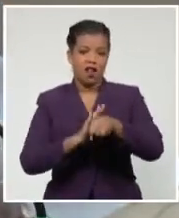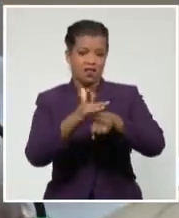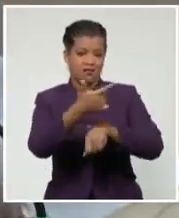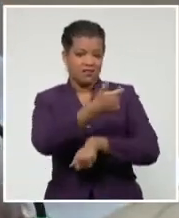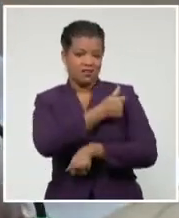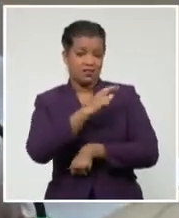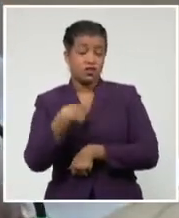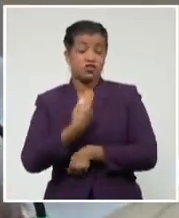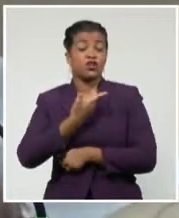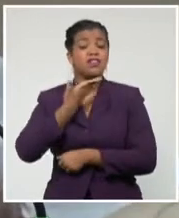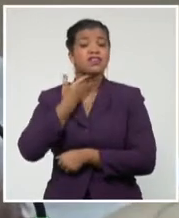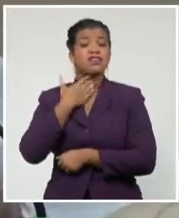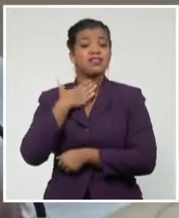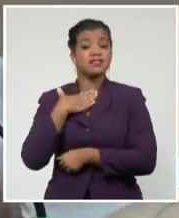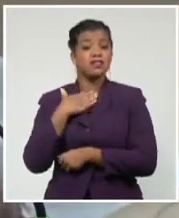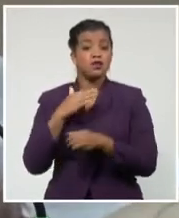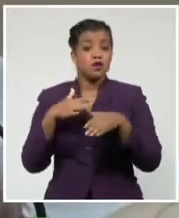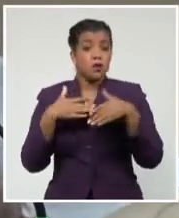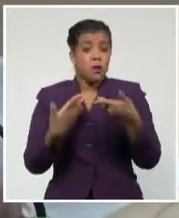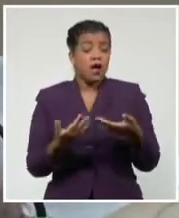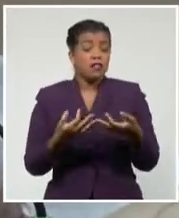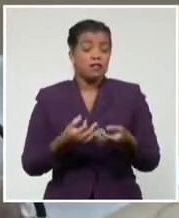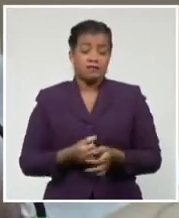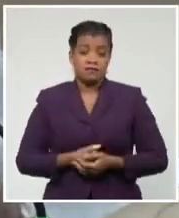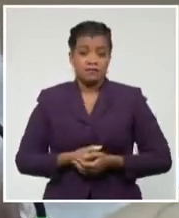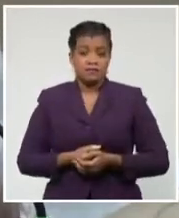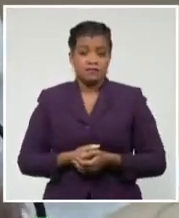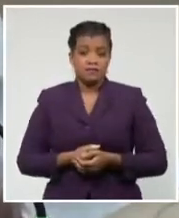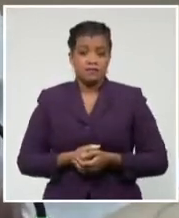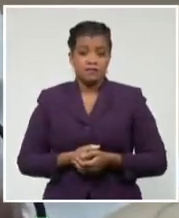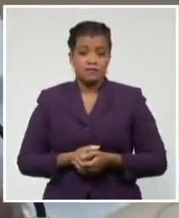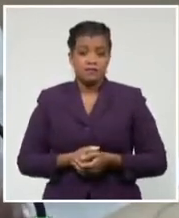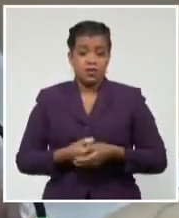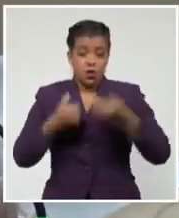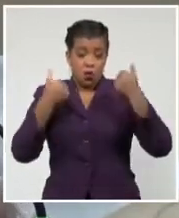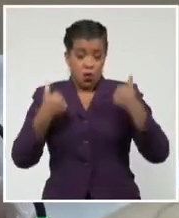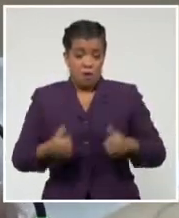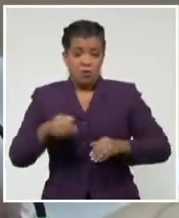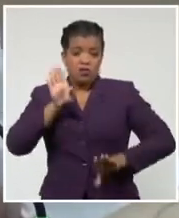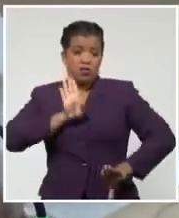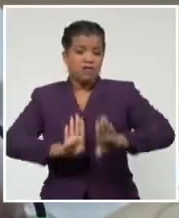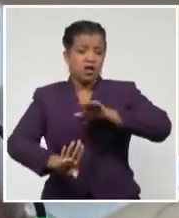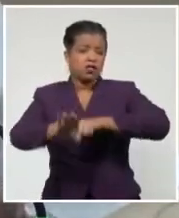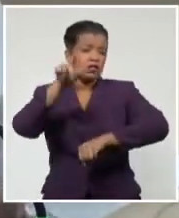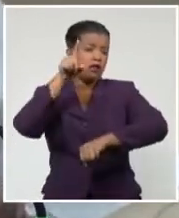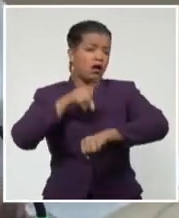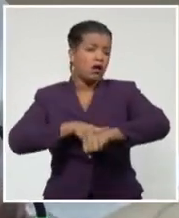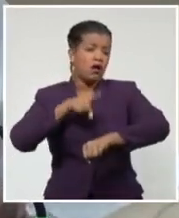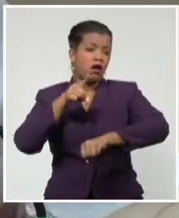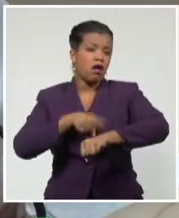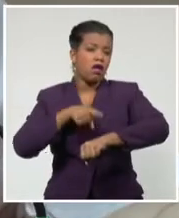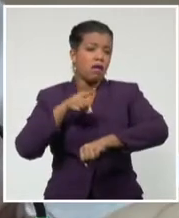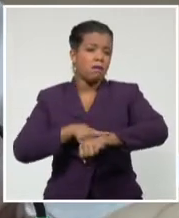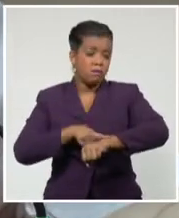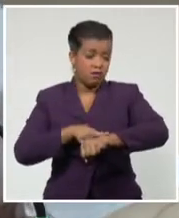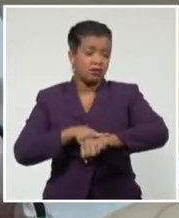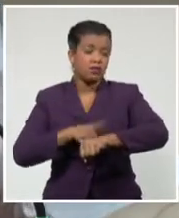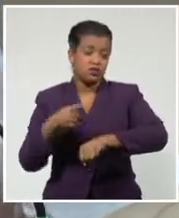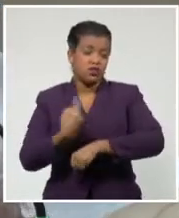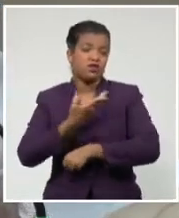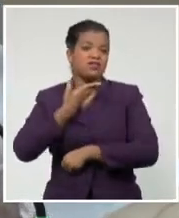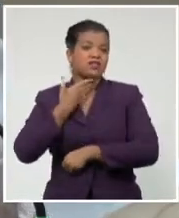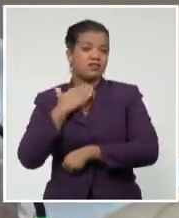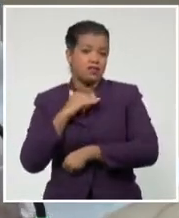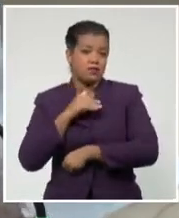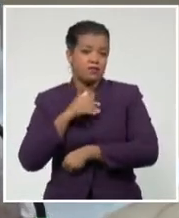Nosotros aspiramos a que se estimule una memoria inmunológica duradera, cosa que sería muy importante también lograr en la